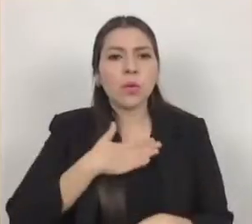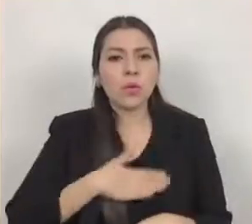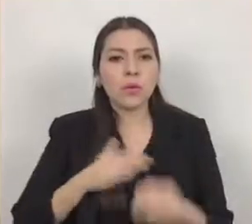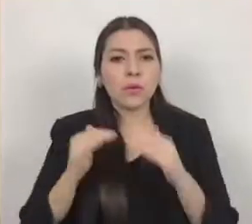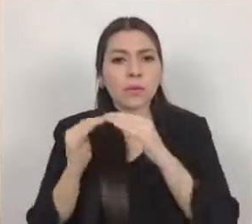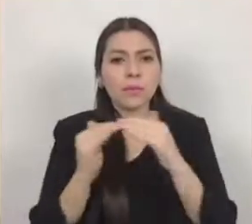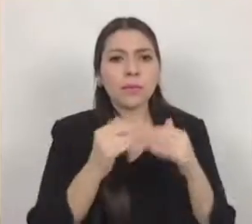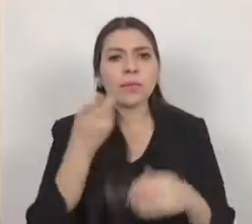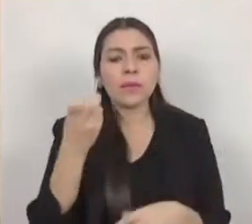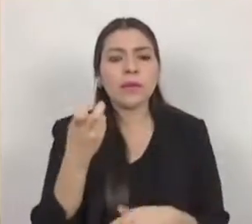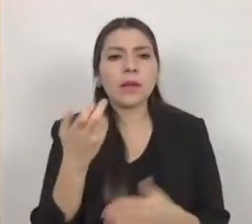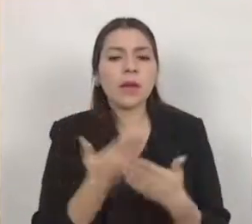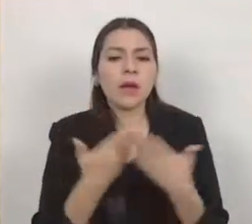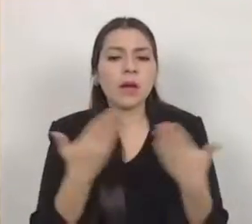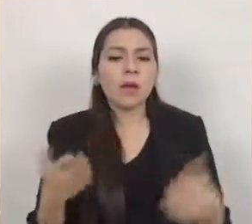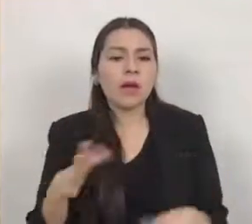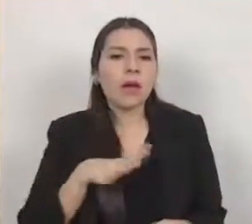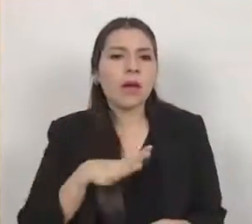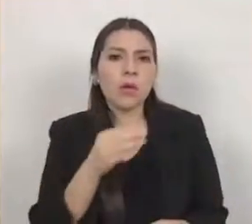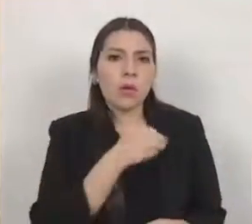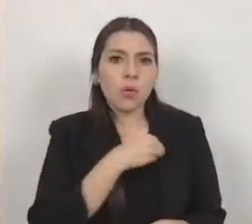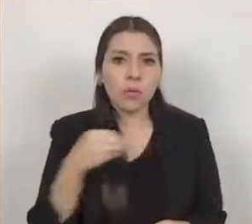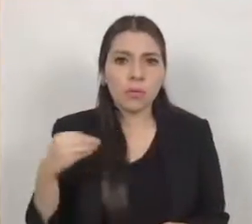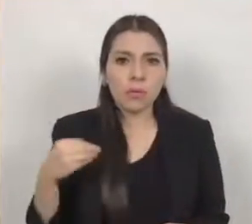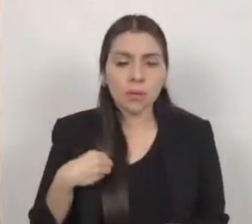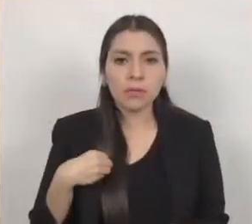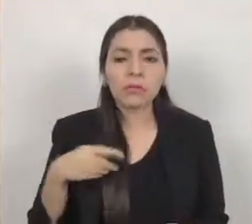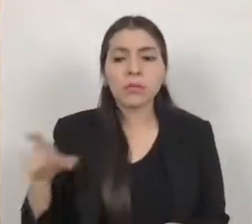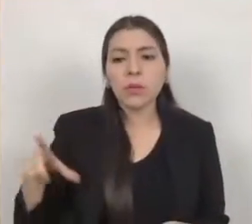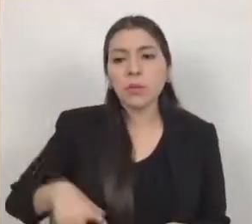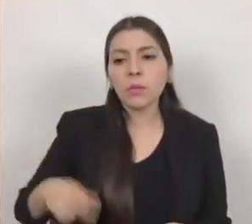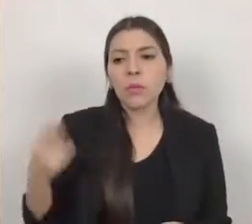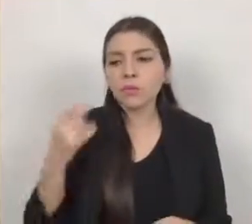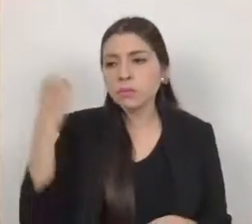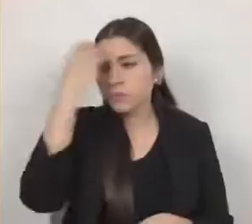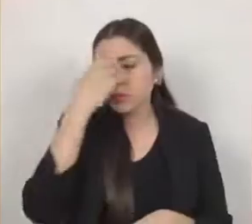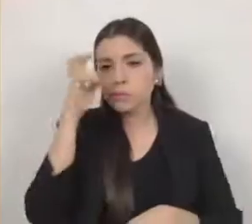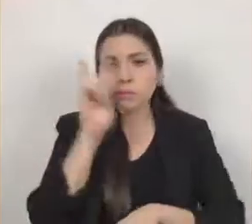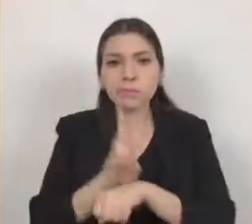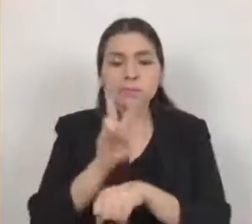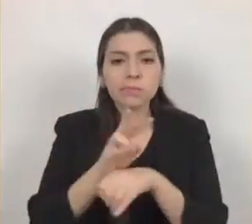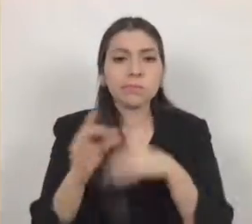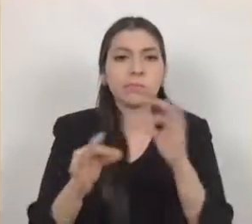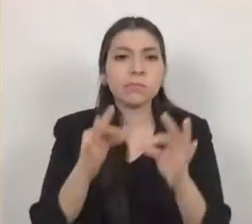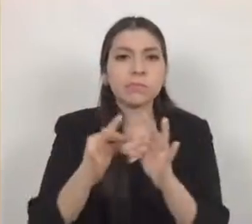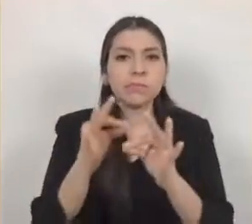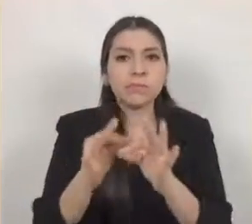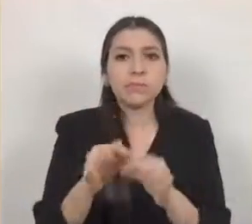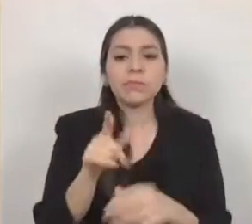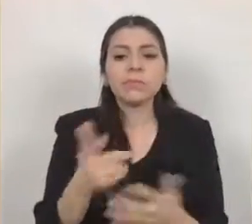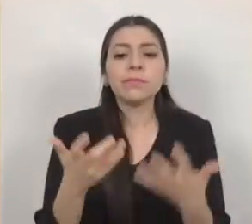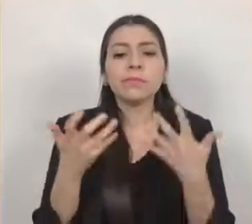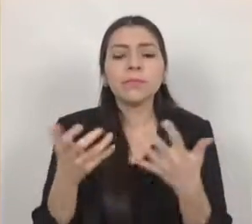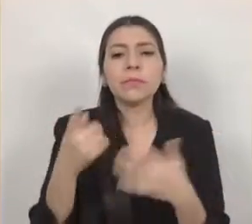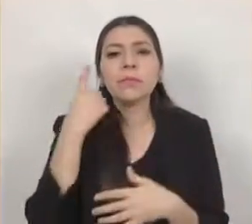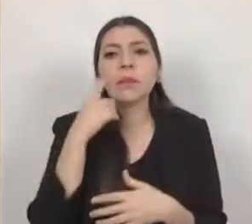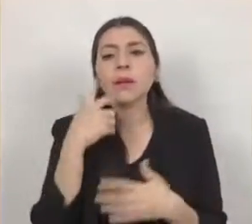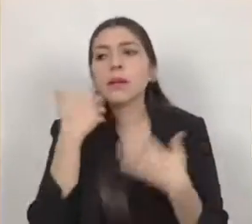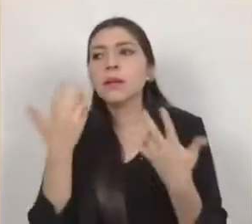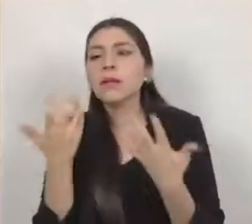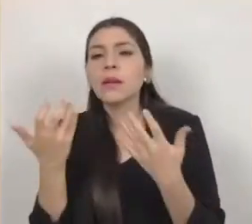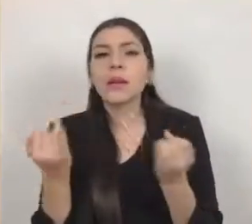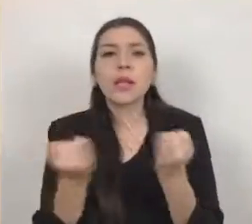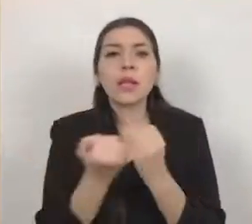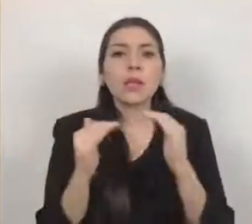existe y que debe procurar la autoridad este anhelo este anhelo que busca la igualdad se sustenta en el